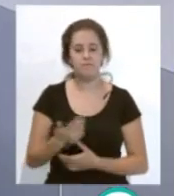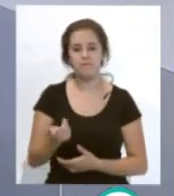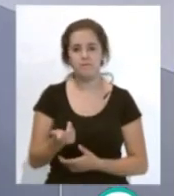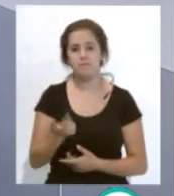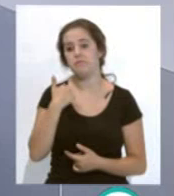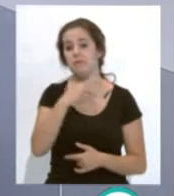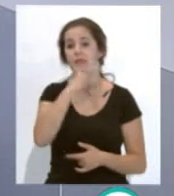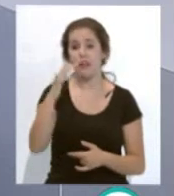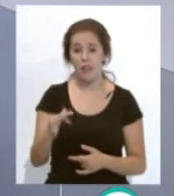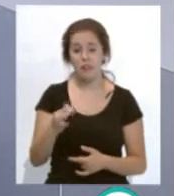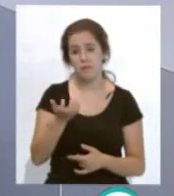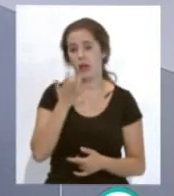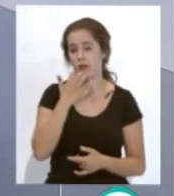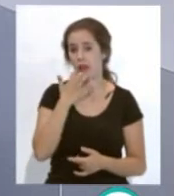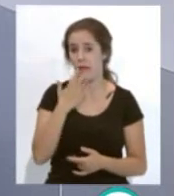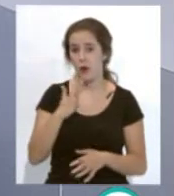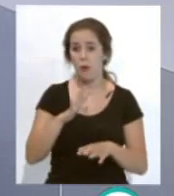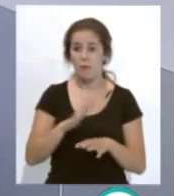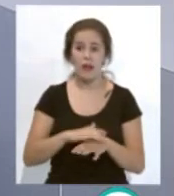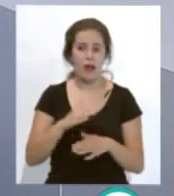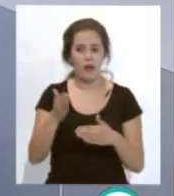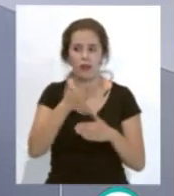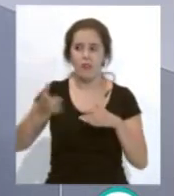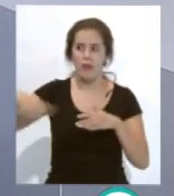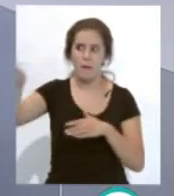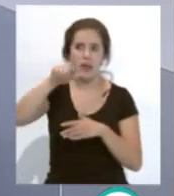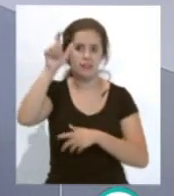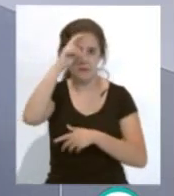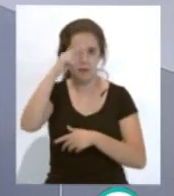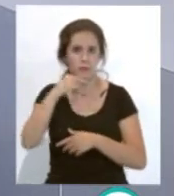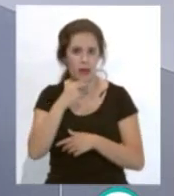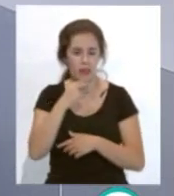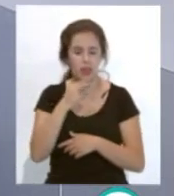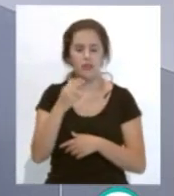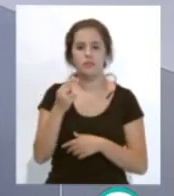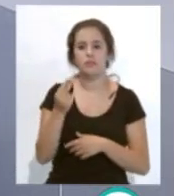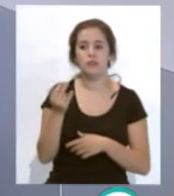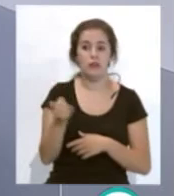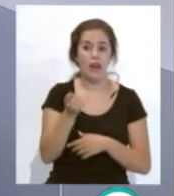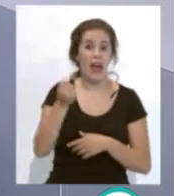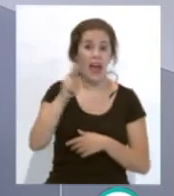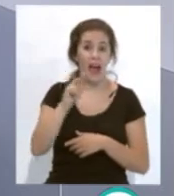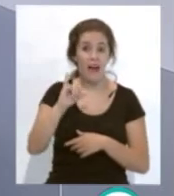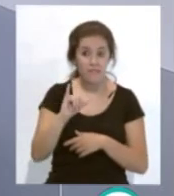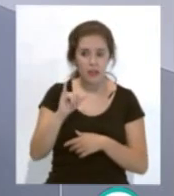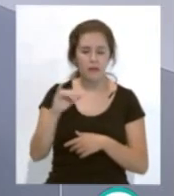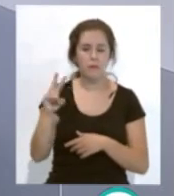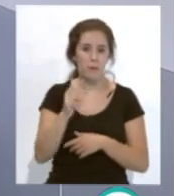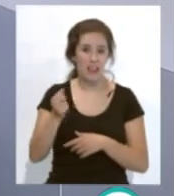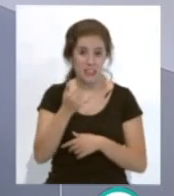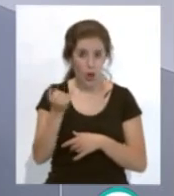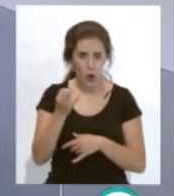gigante. Pero además es un ejemplo para los demás padres. Javi Vallejo va con su hijo a todos lados.